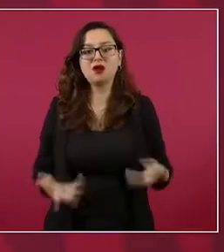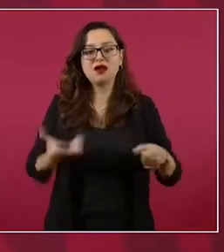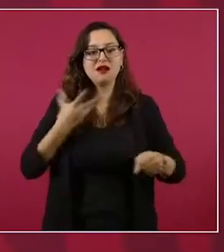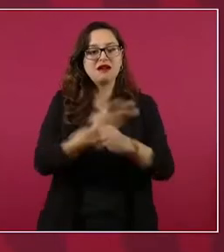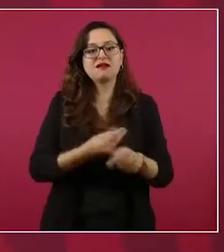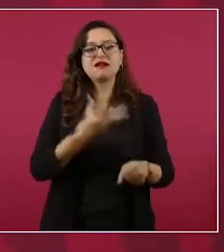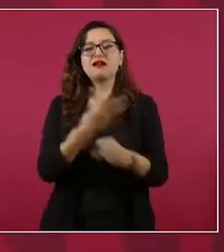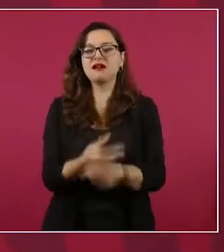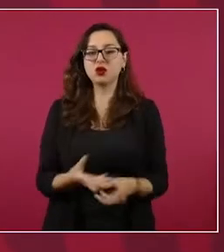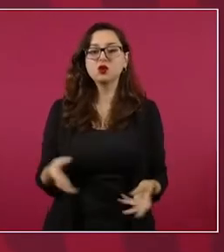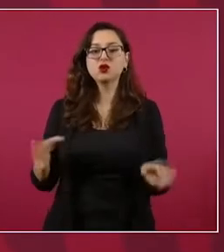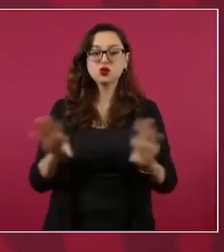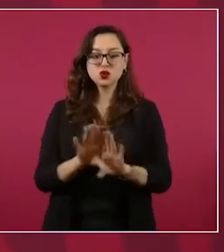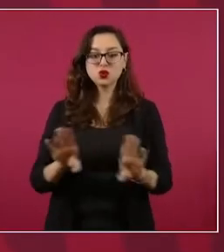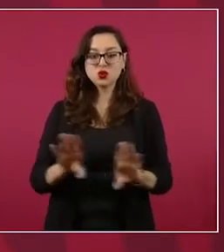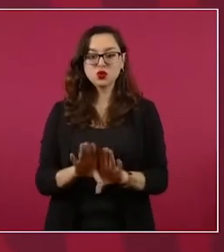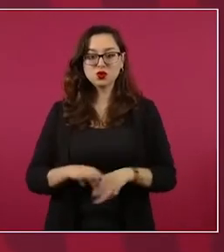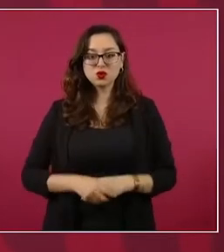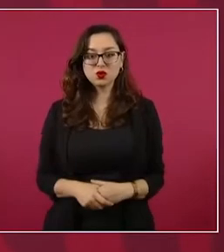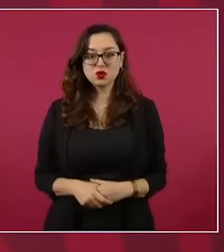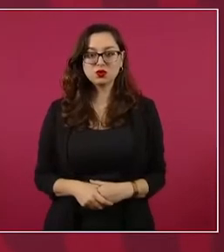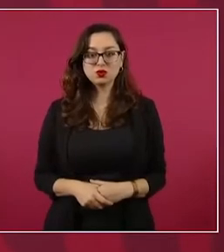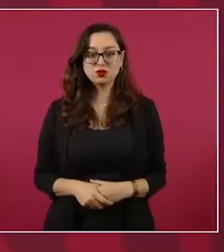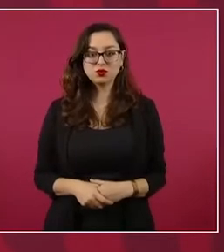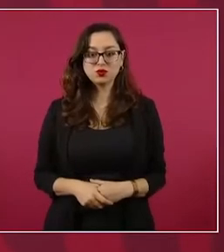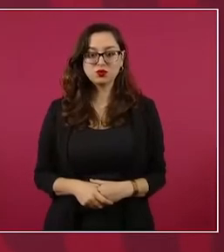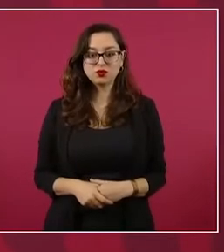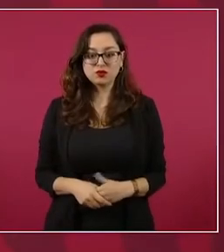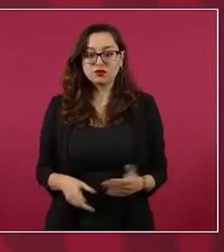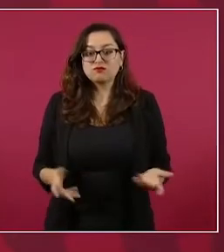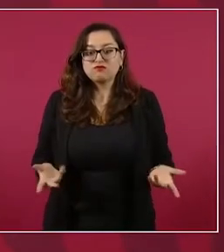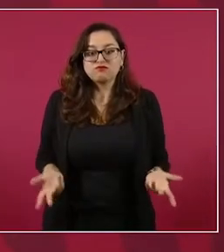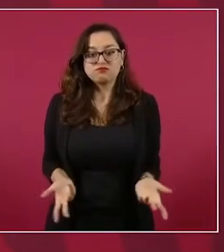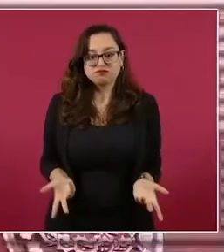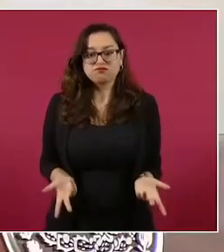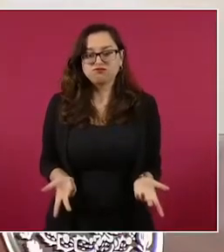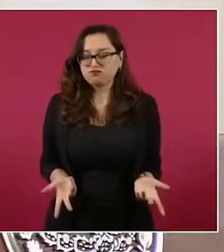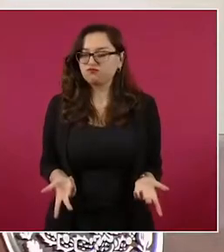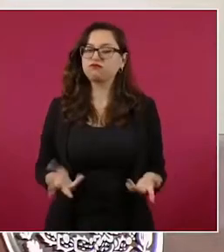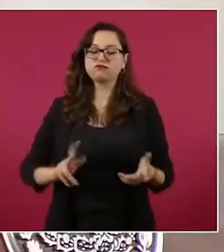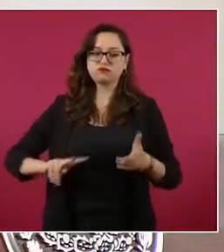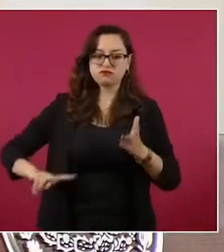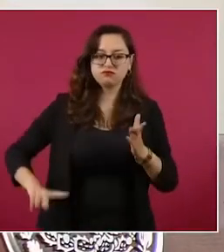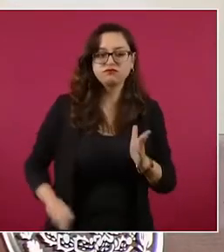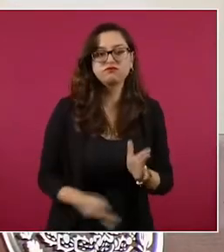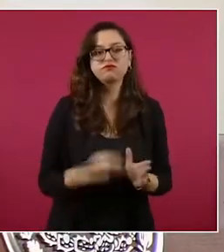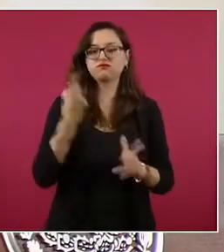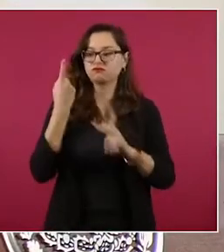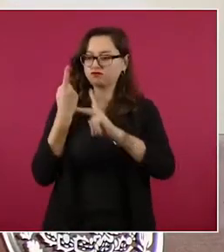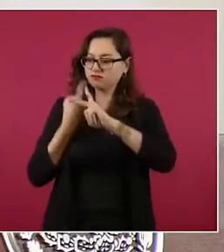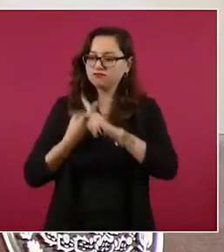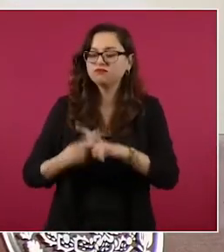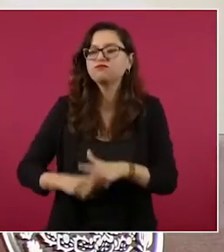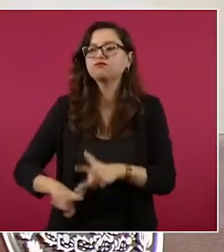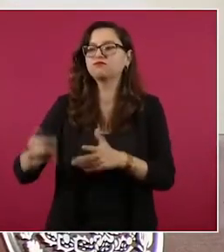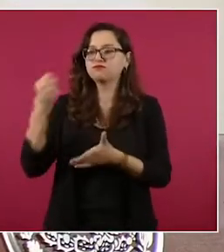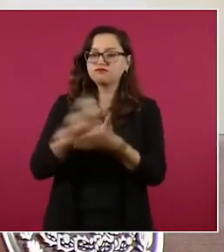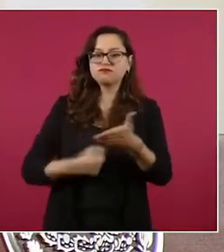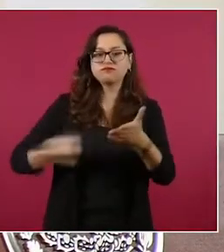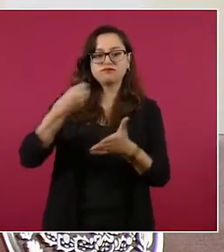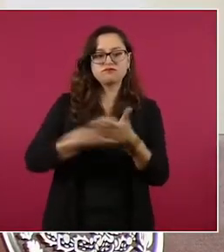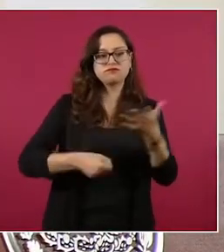Pues sólo con una regeneración, una transformación